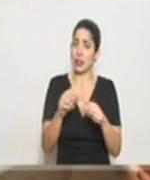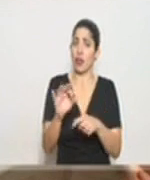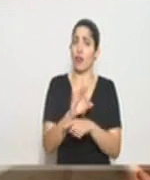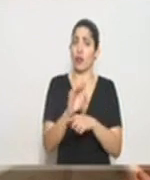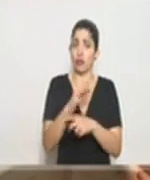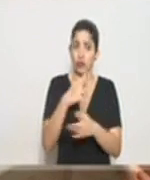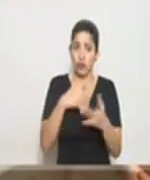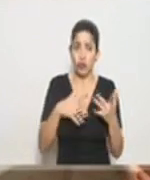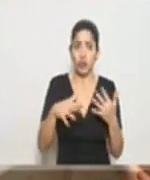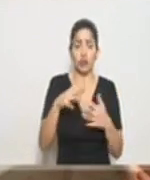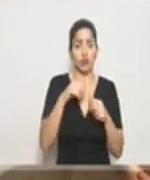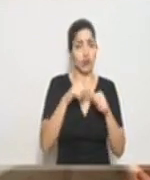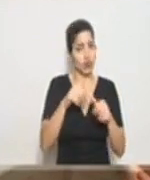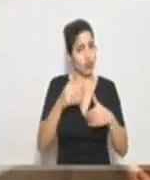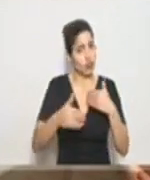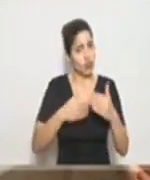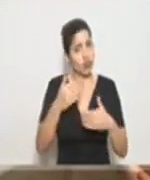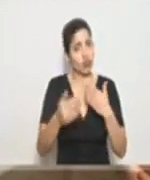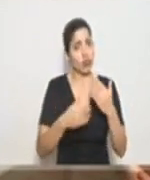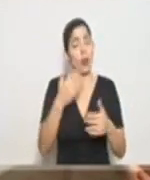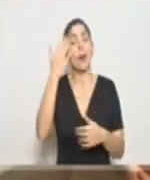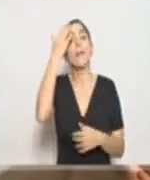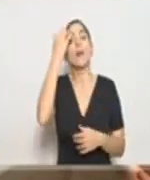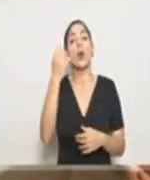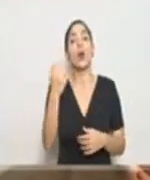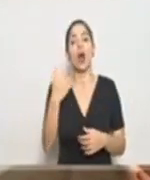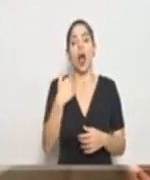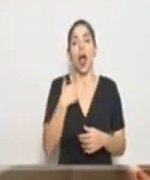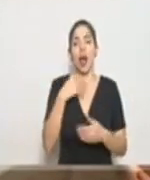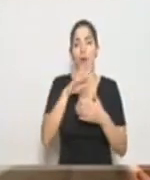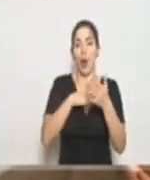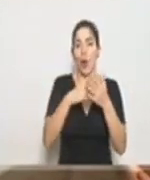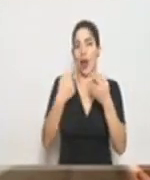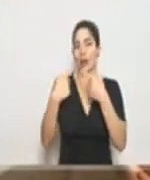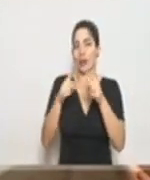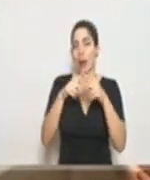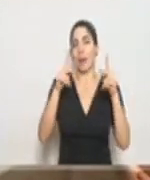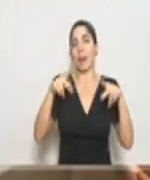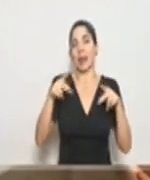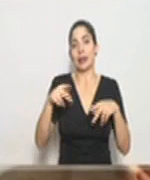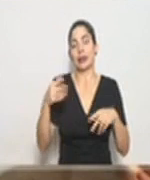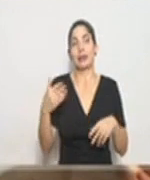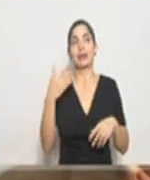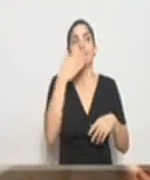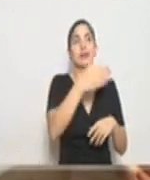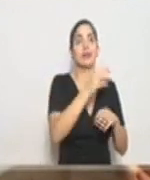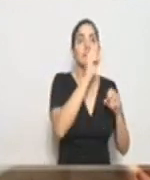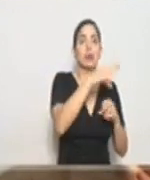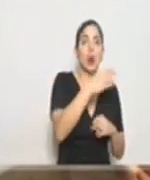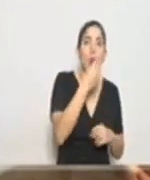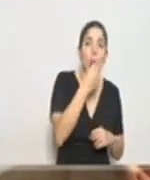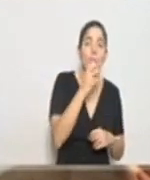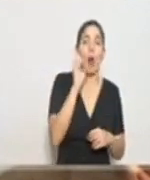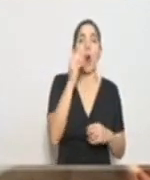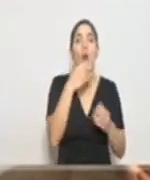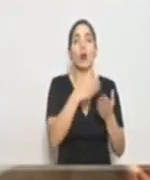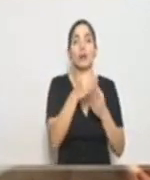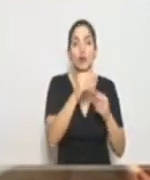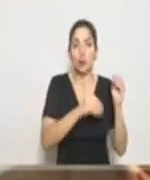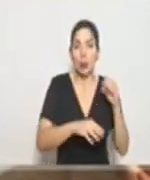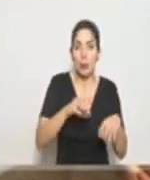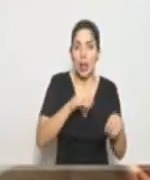debe seguir en marcha porque hay movilizaciones en diferentes horarios de personas que van a dispensar alimentos en supermercados